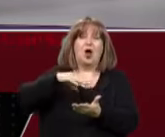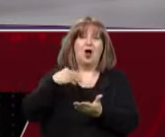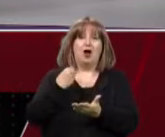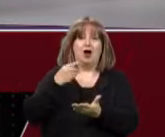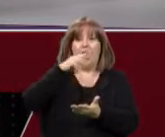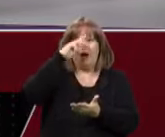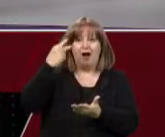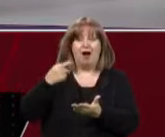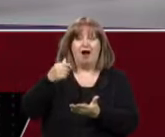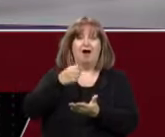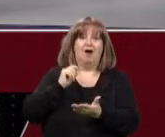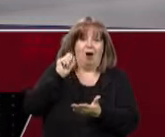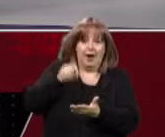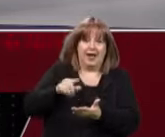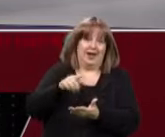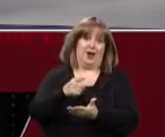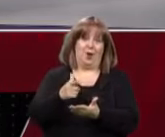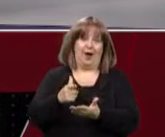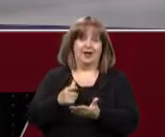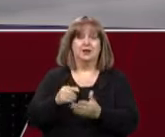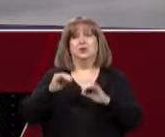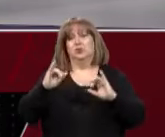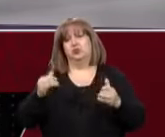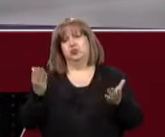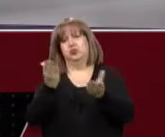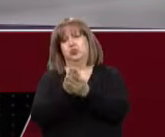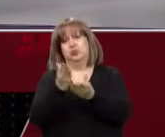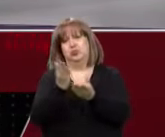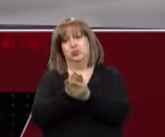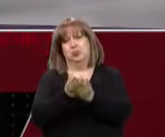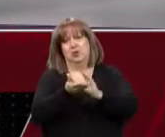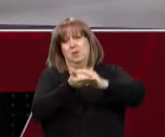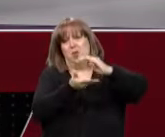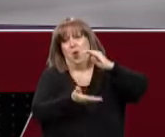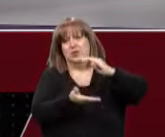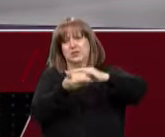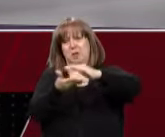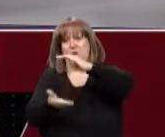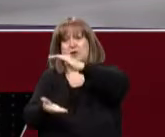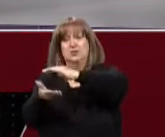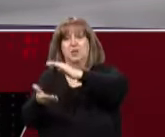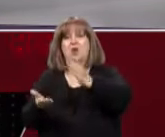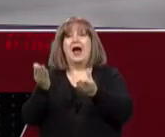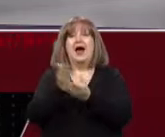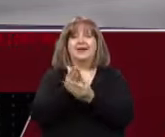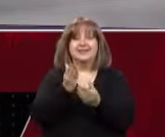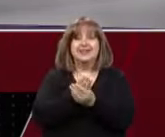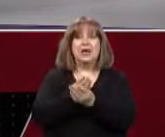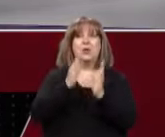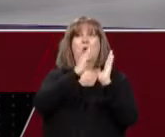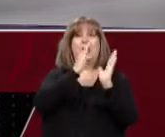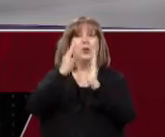Bueno, toda la documentación, o sea, hay mucha documentación, tanto en el archivo como en la